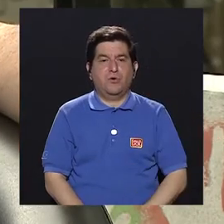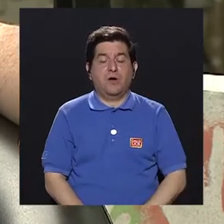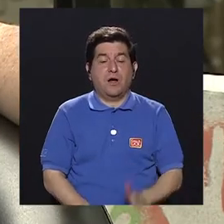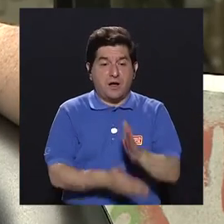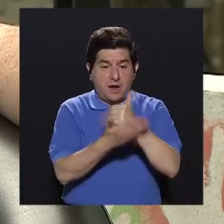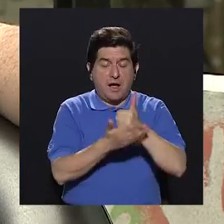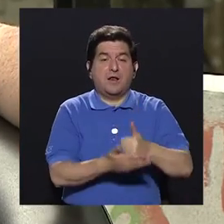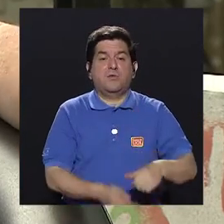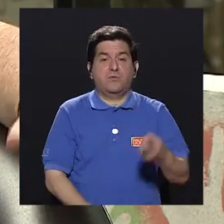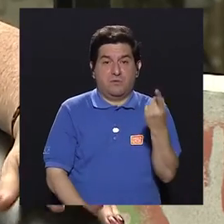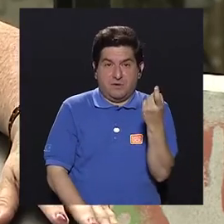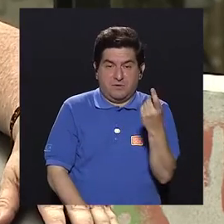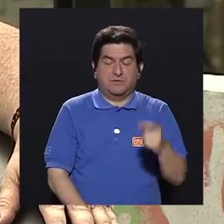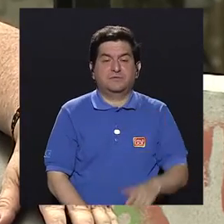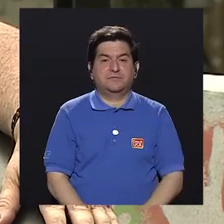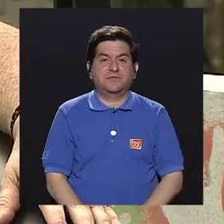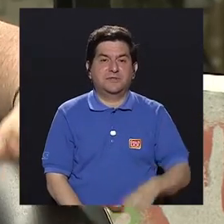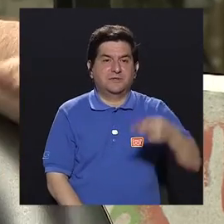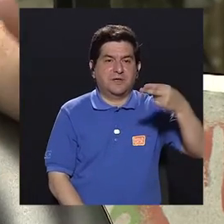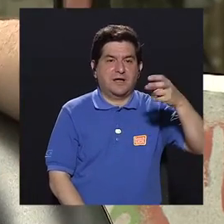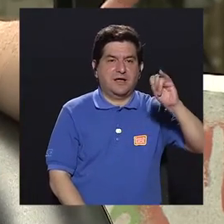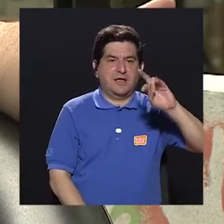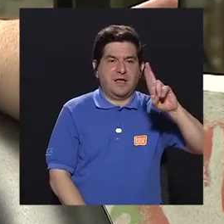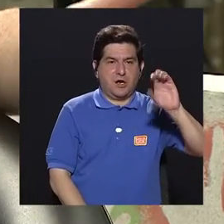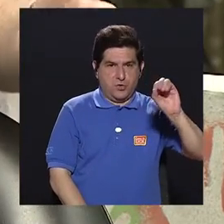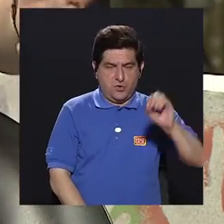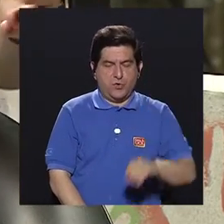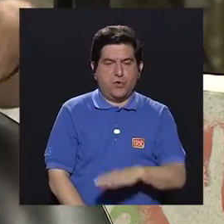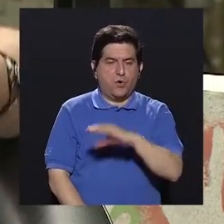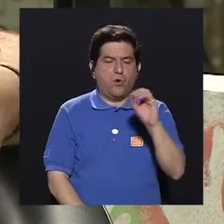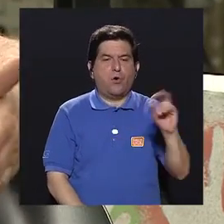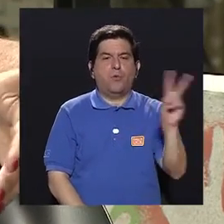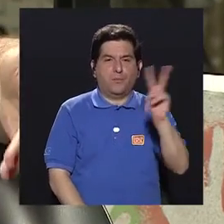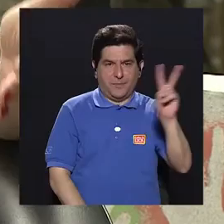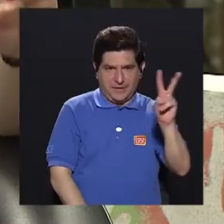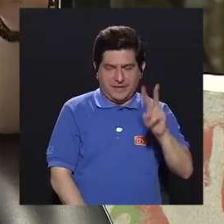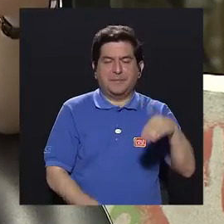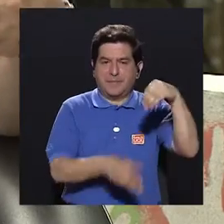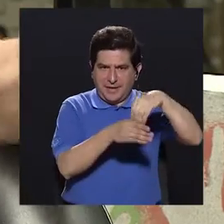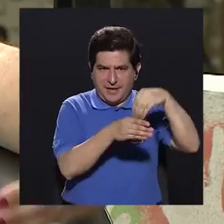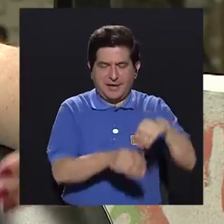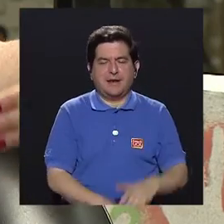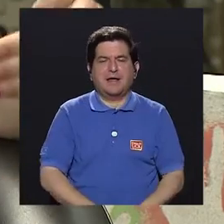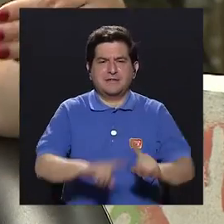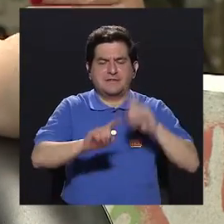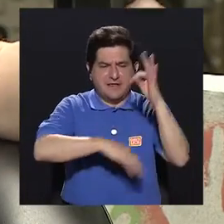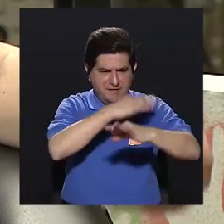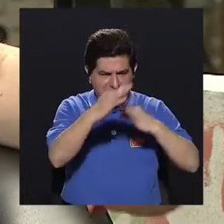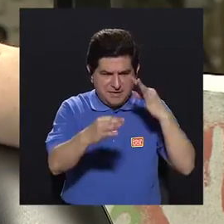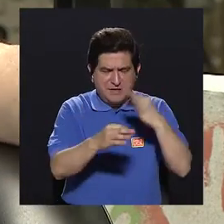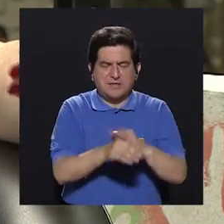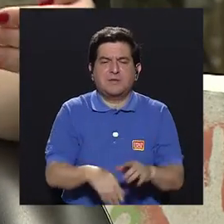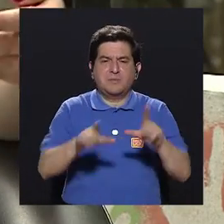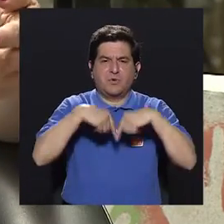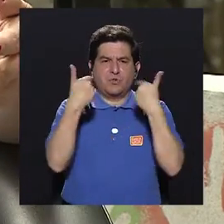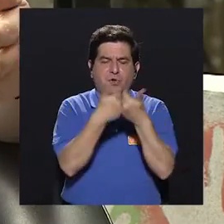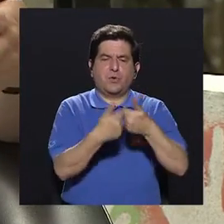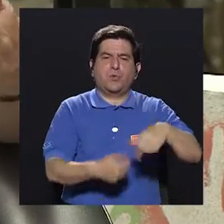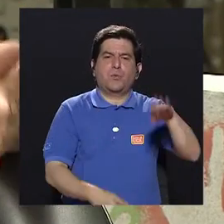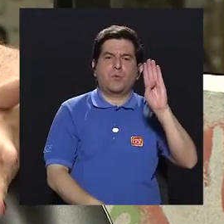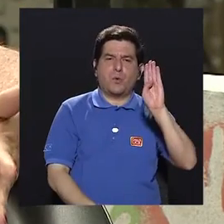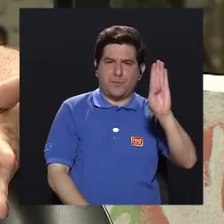algunas inclusive. Y su aporte también de algunas vitaminas como la niacina, la riboflavina,